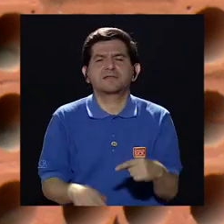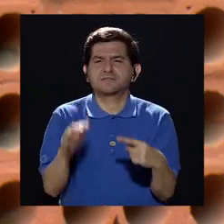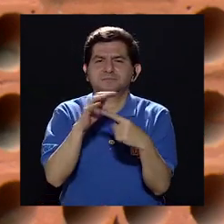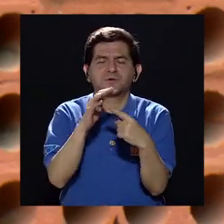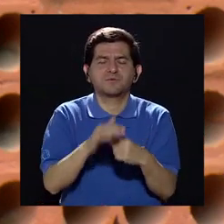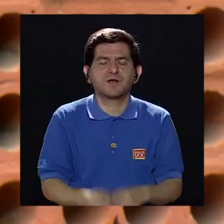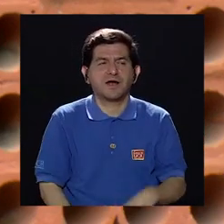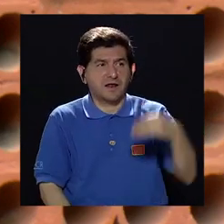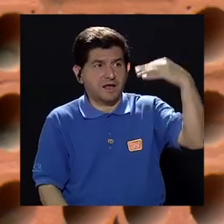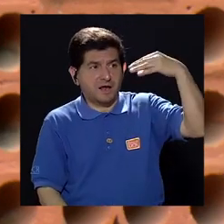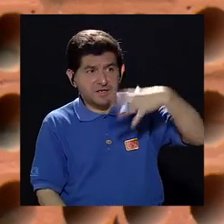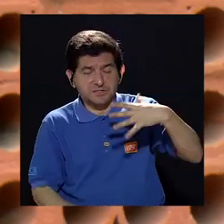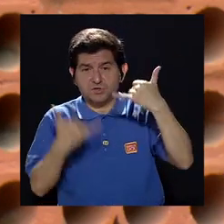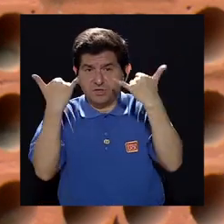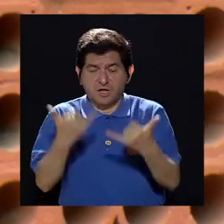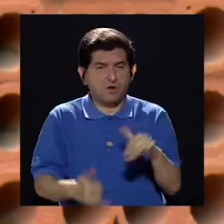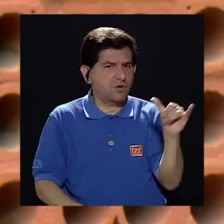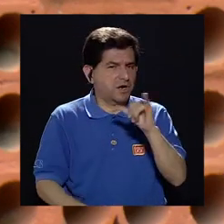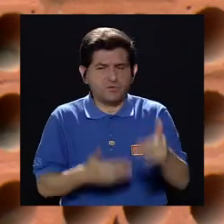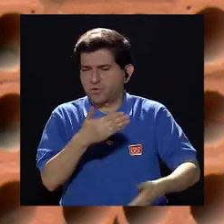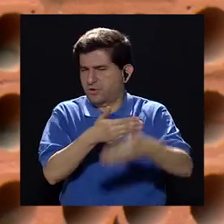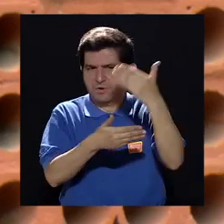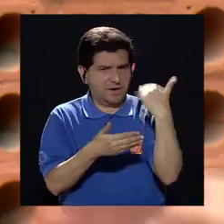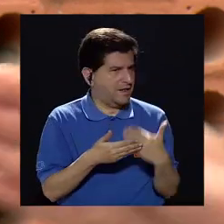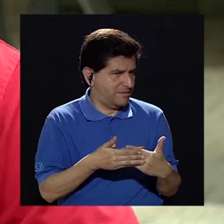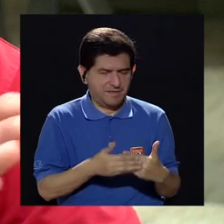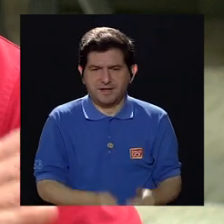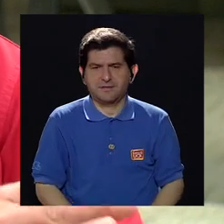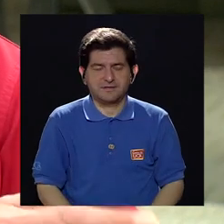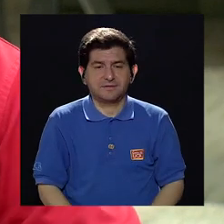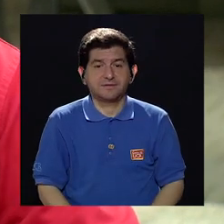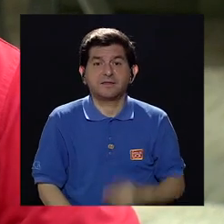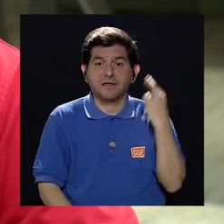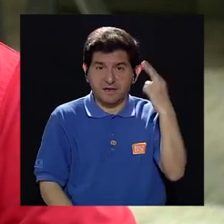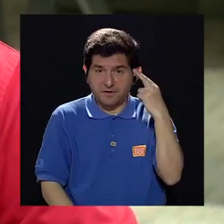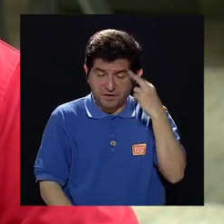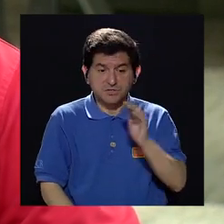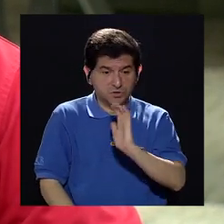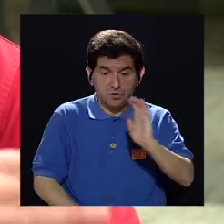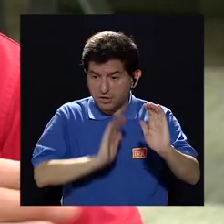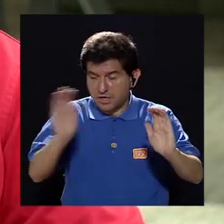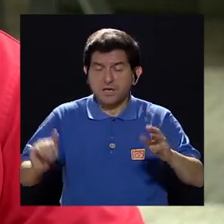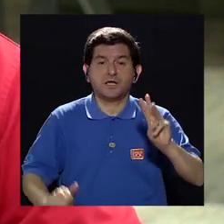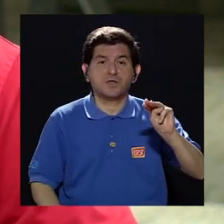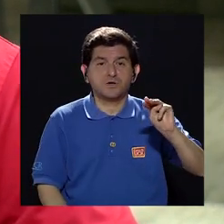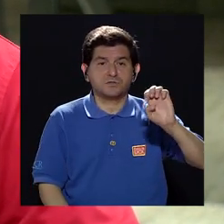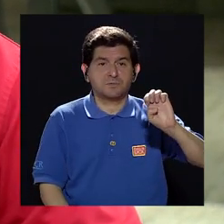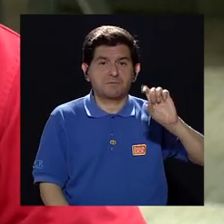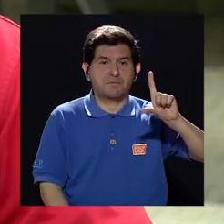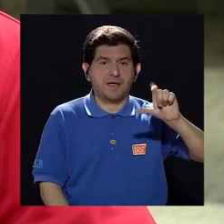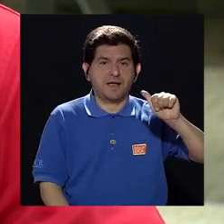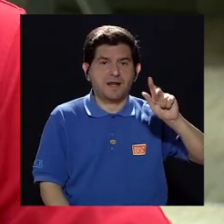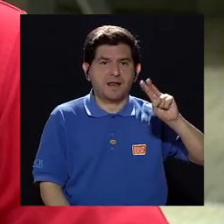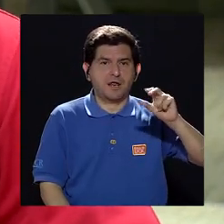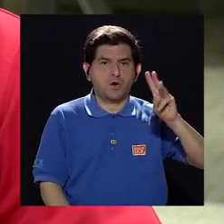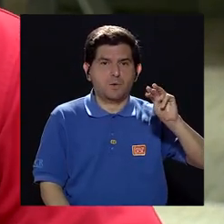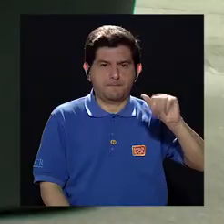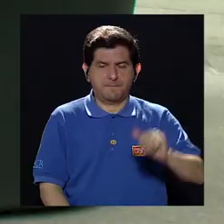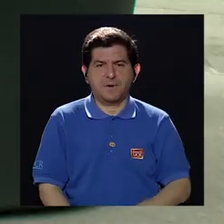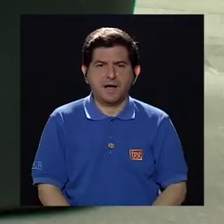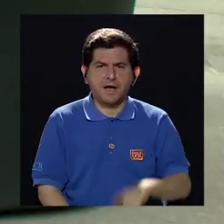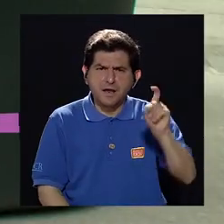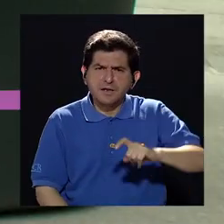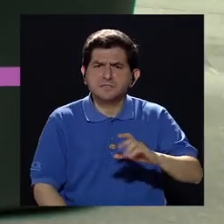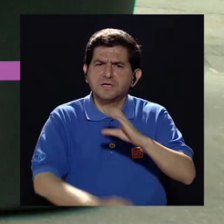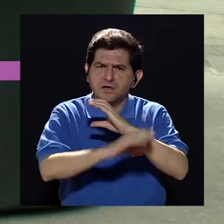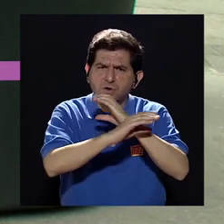popularmente, el sol de ahora no es el mismo que el sol de antes. De hecho, ahora hay melanoma en niños también. Por eso hay que cuidarlos desde que son bebés. Hay